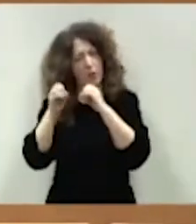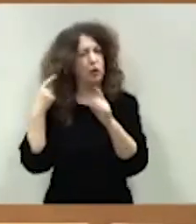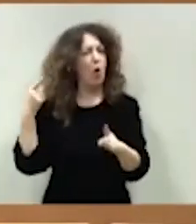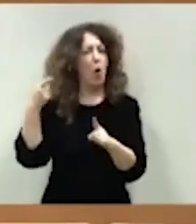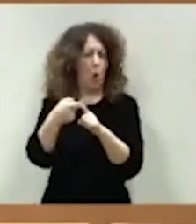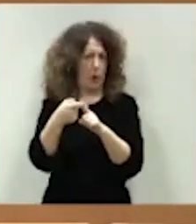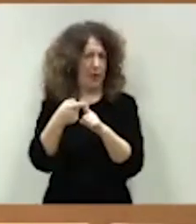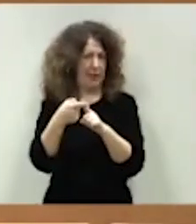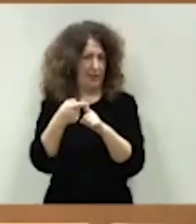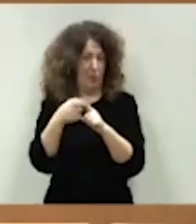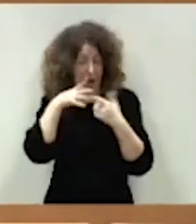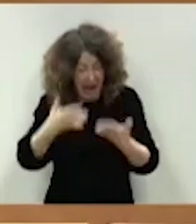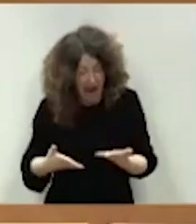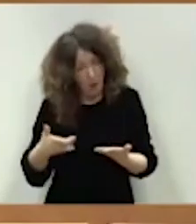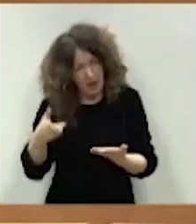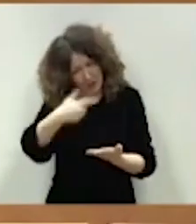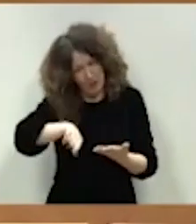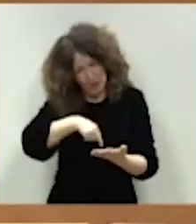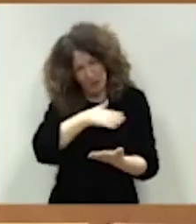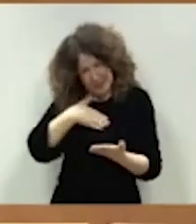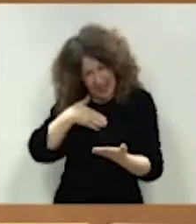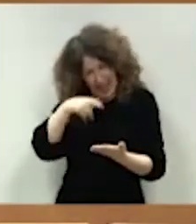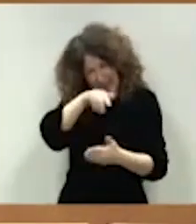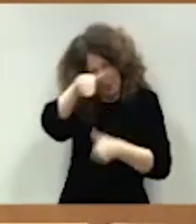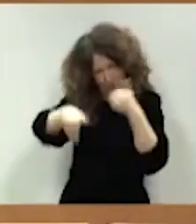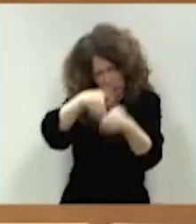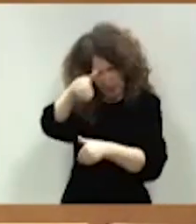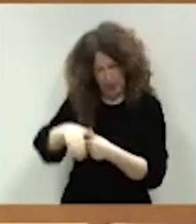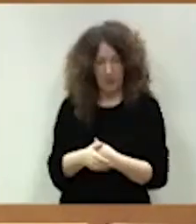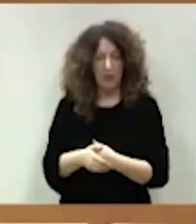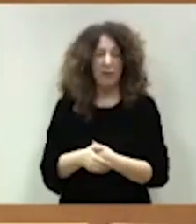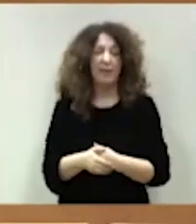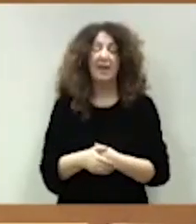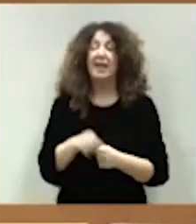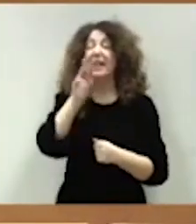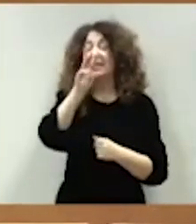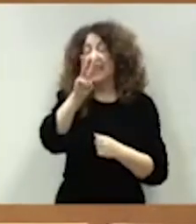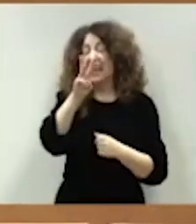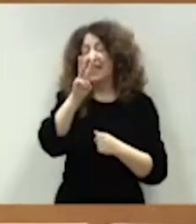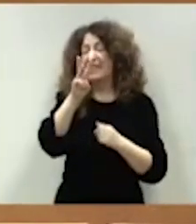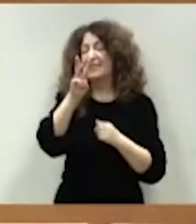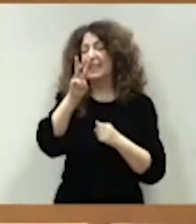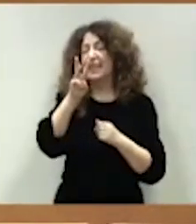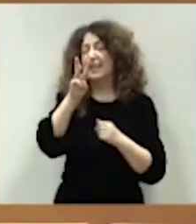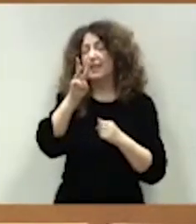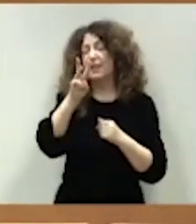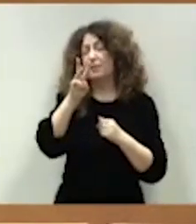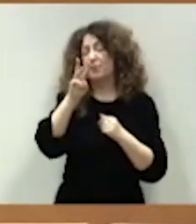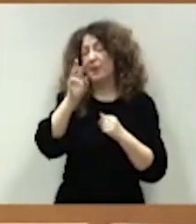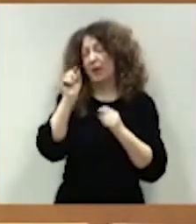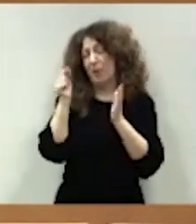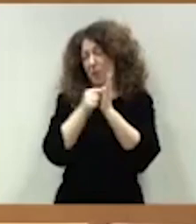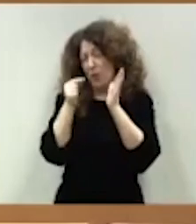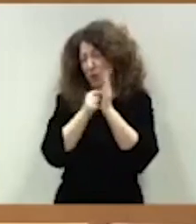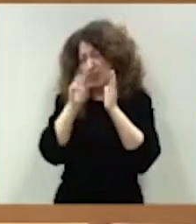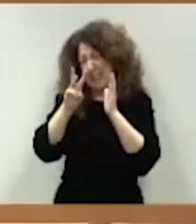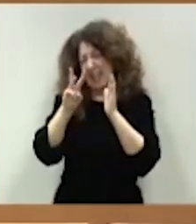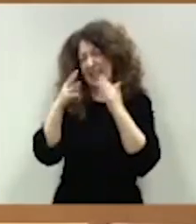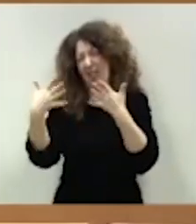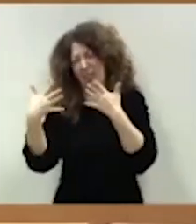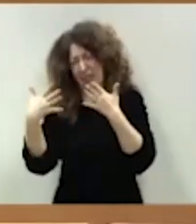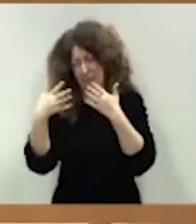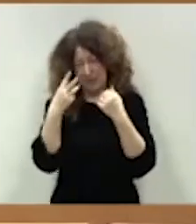proponemos su votación en el día de hoy. Tres décimas que donde van, a donde se dirigen, justamente